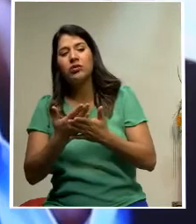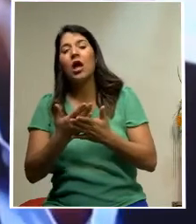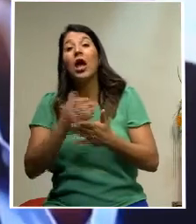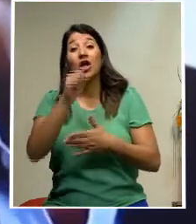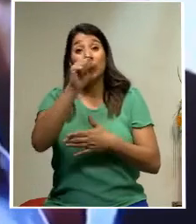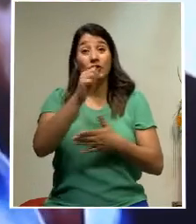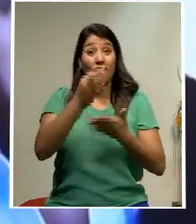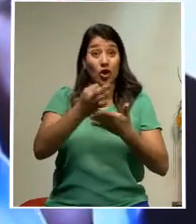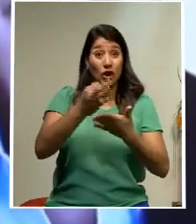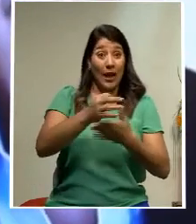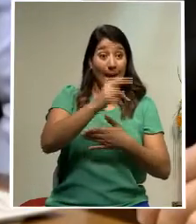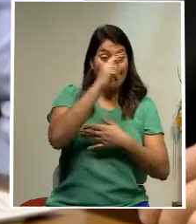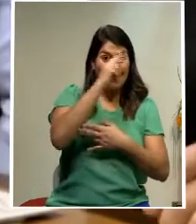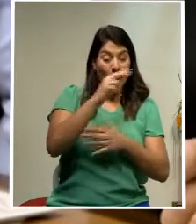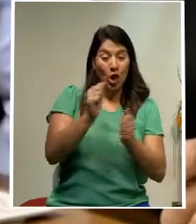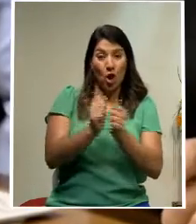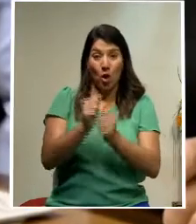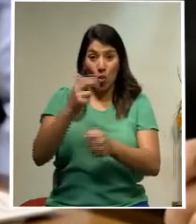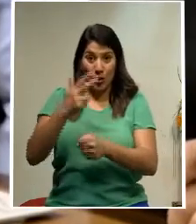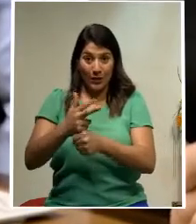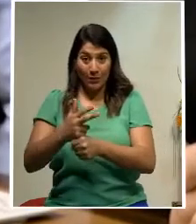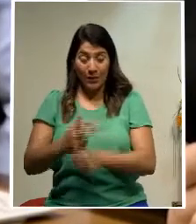en medio de la pandemia de COVID-19.